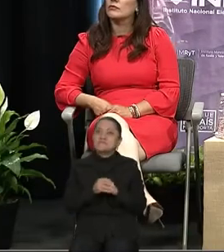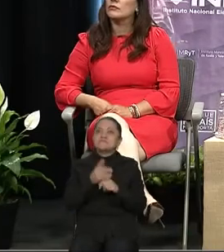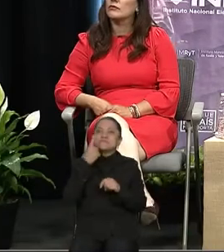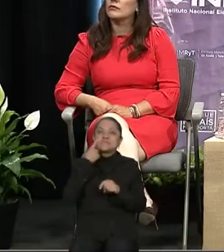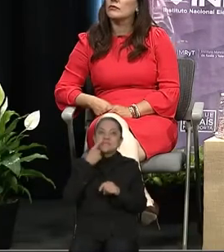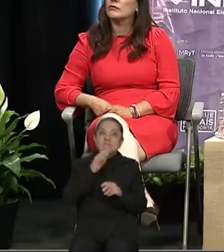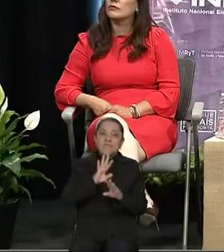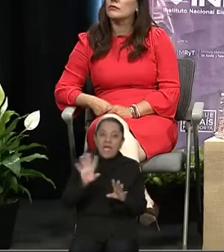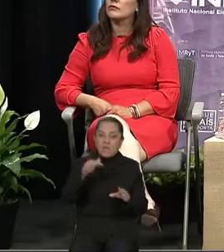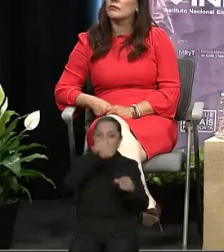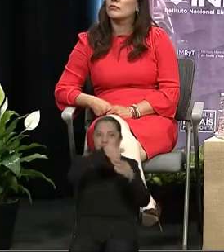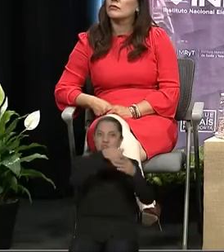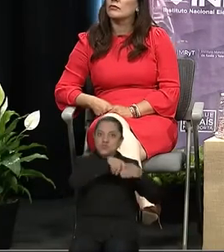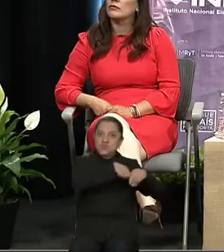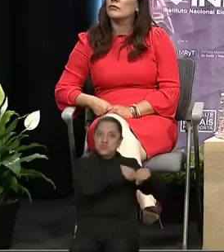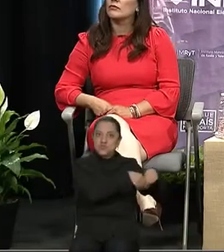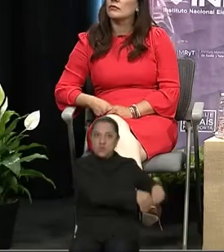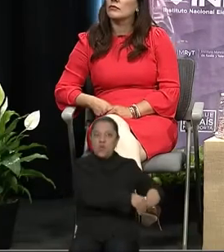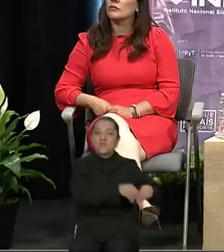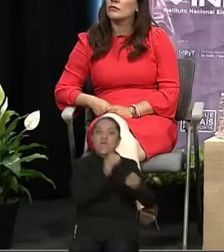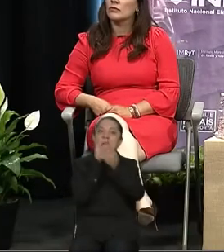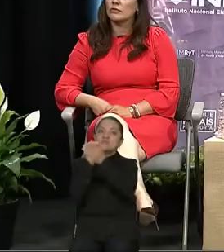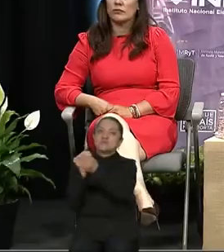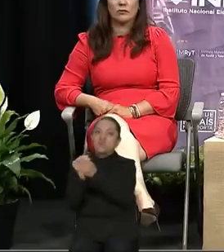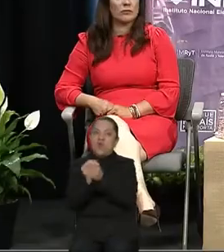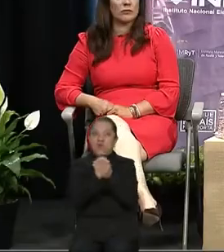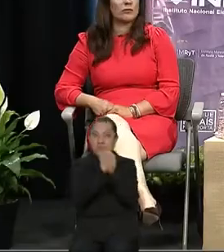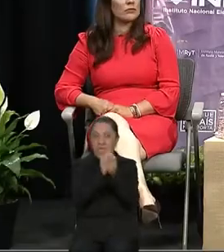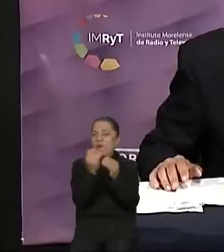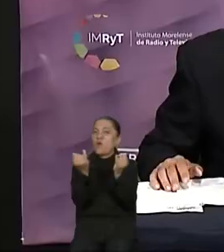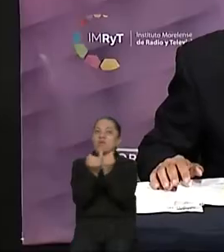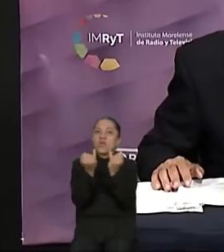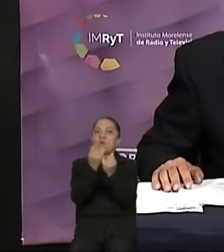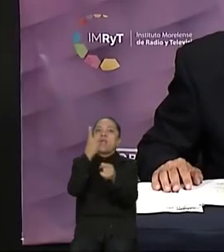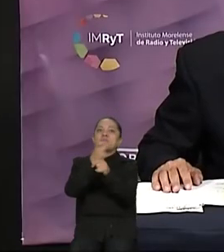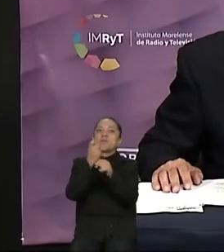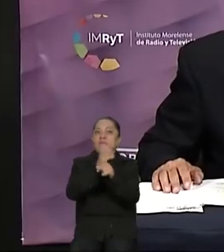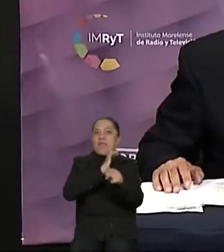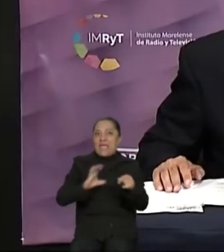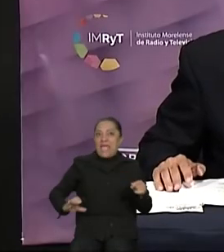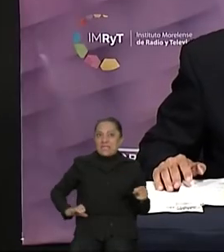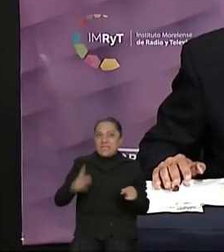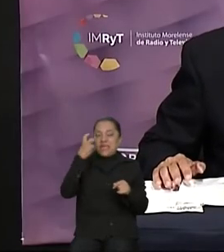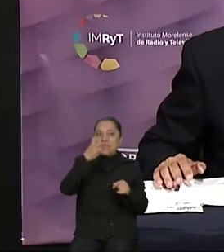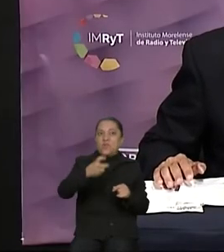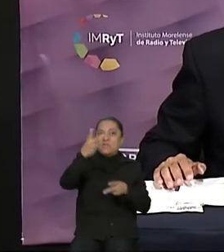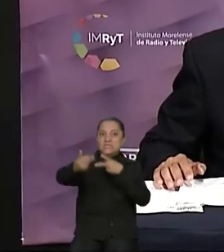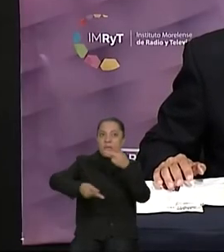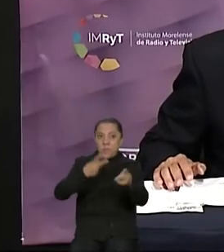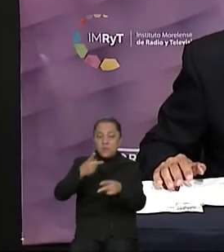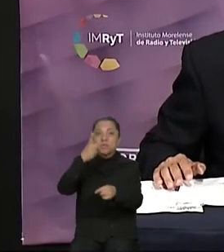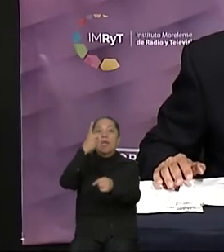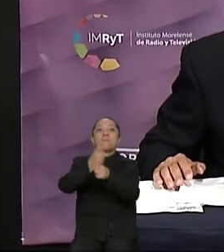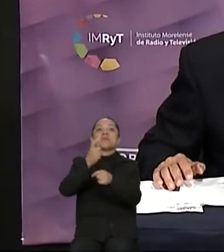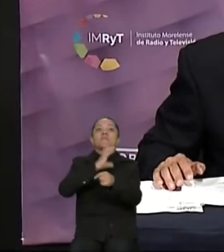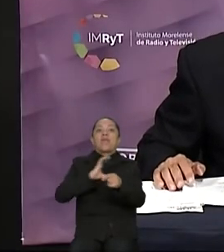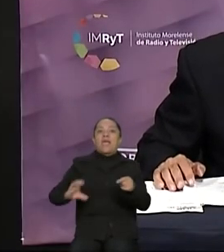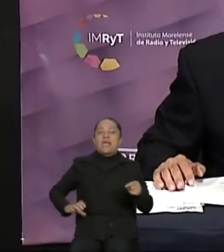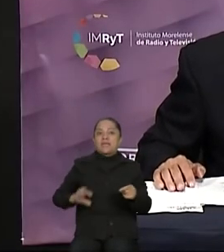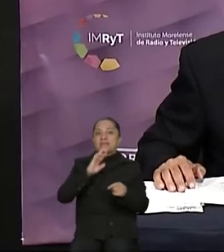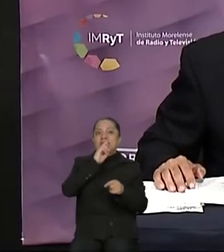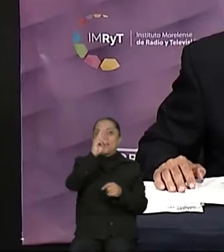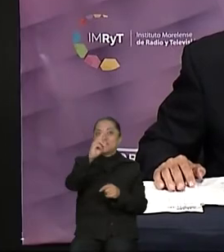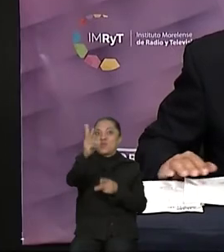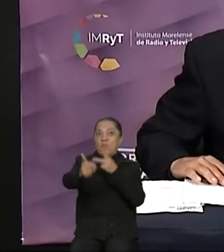el sobre según el sorteo para el primer candidato en esta ronda. La primera candidata en responder las preguntas de los consejeros